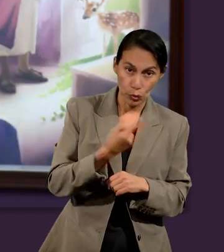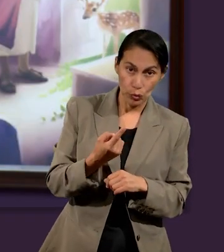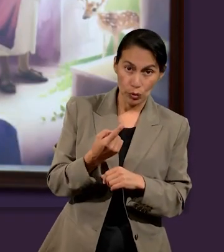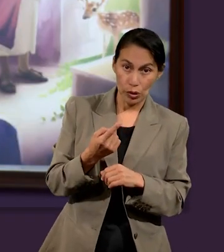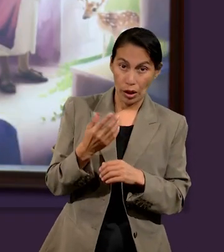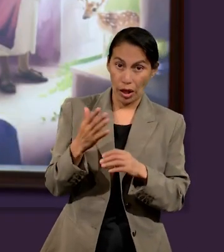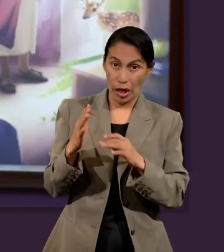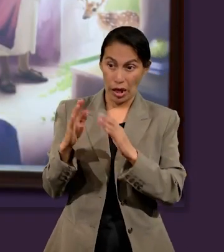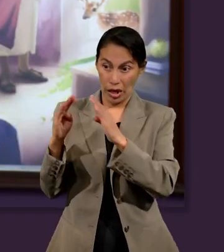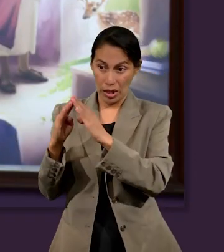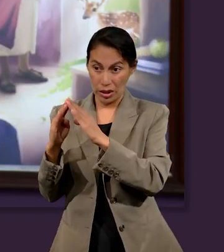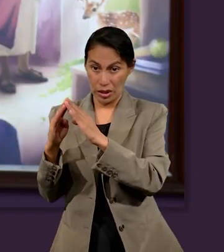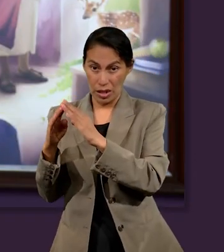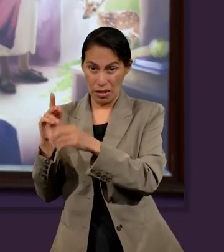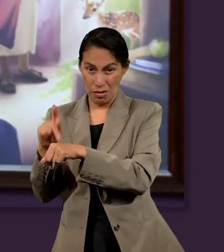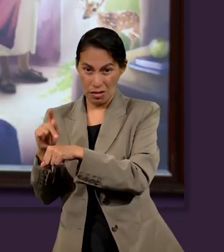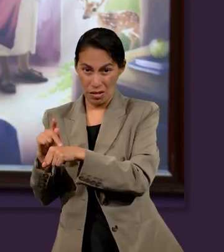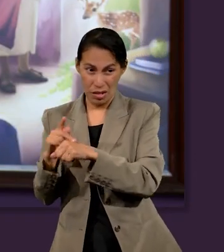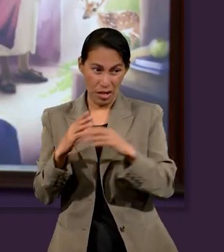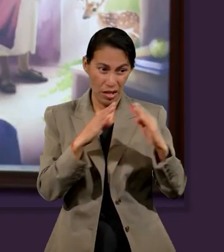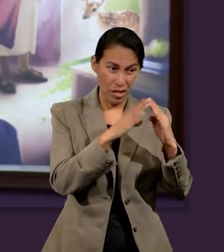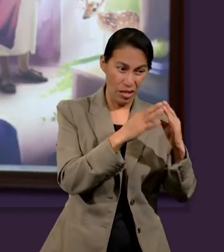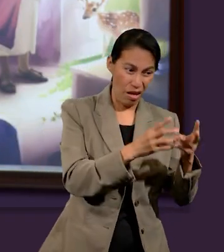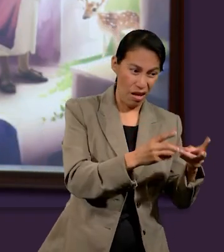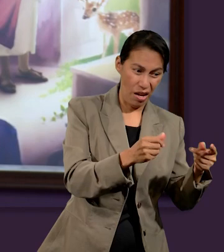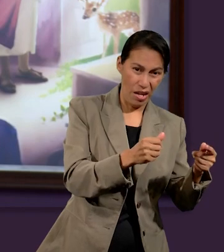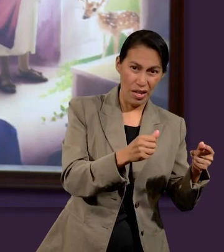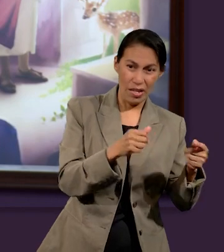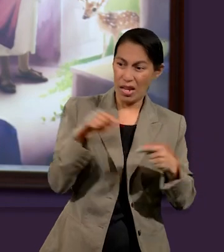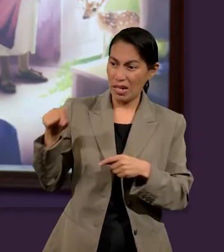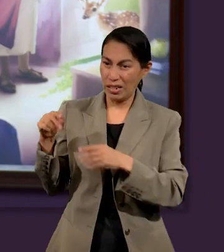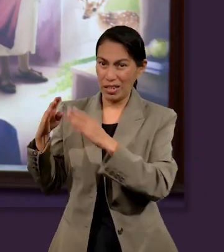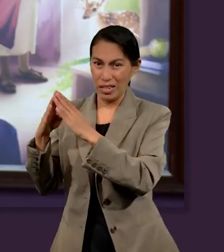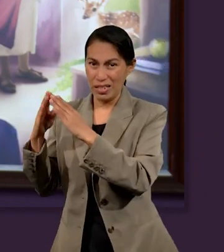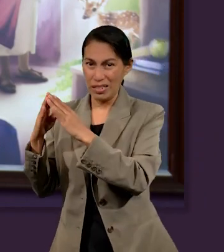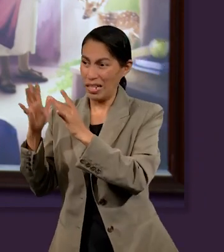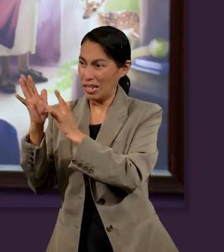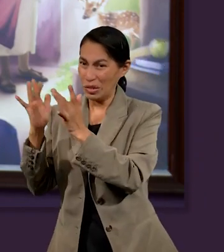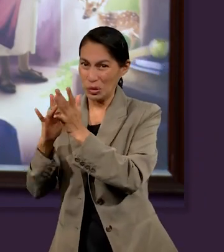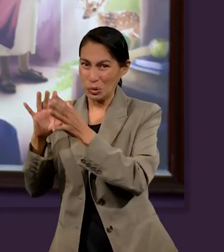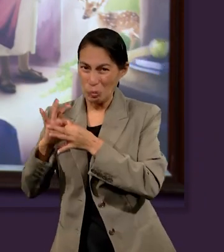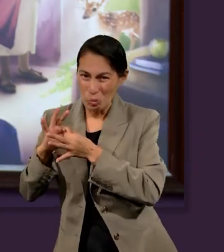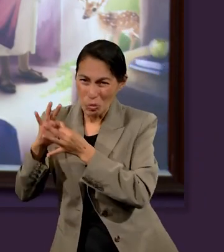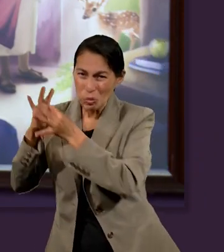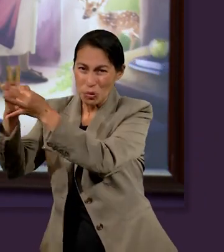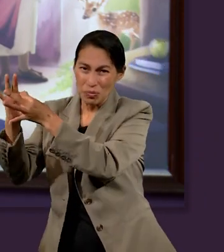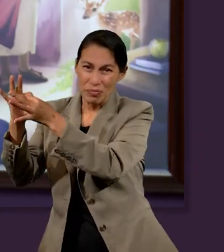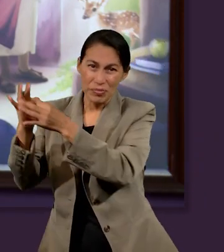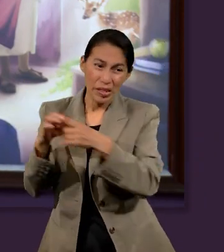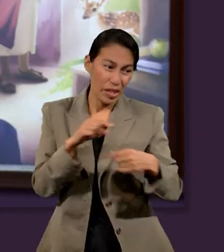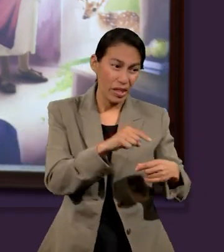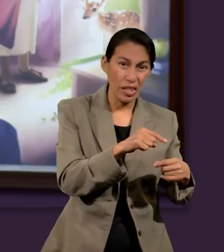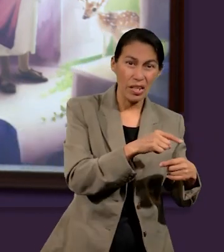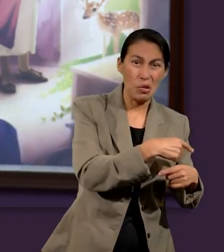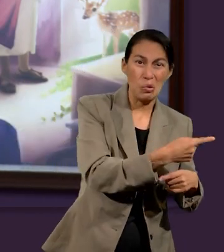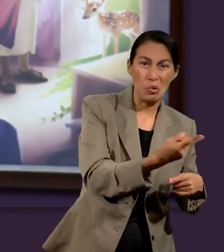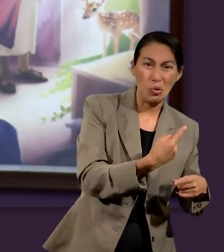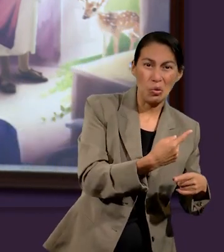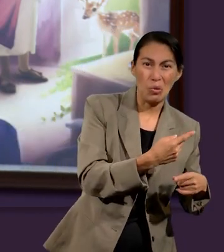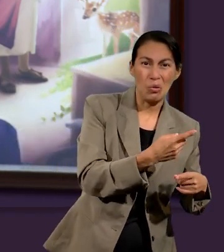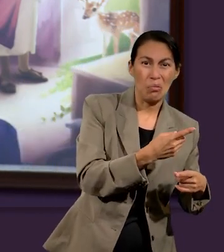intervenciones anteriores, poder construir esa casa en la roca para estar firmes para el día en que estos